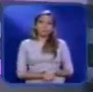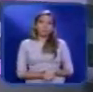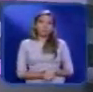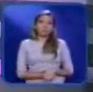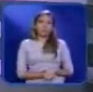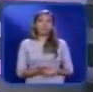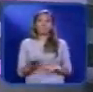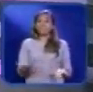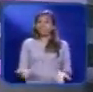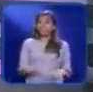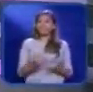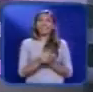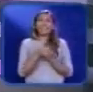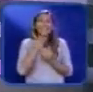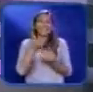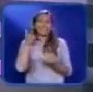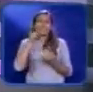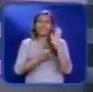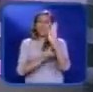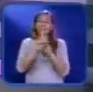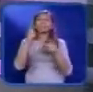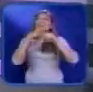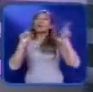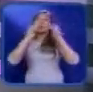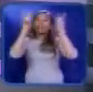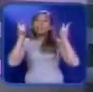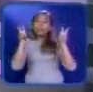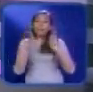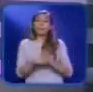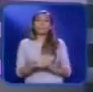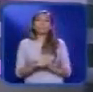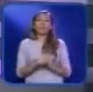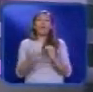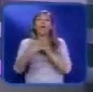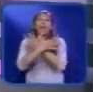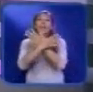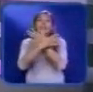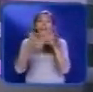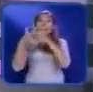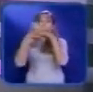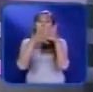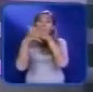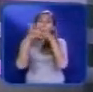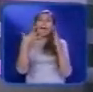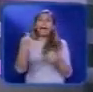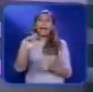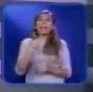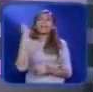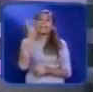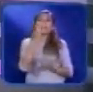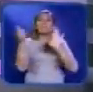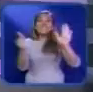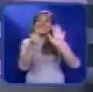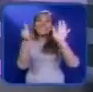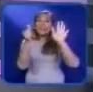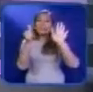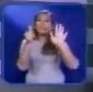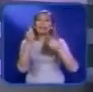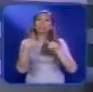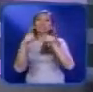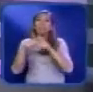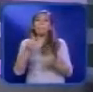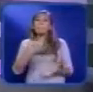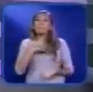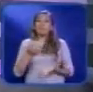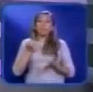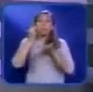¿Qué tal? ¿Qué éxito les cambió el tema? porque en Los Ángeles se celebró la 36ª edición de los galardones más importantes de la